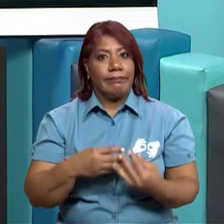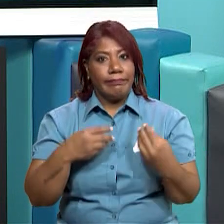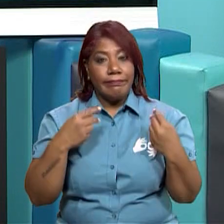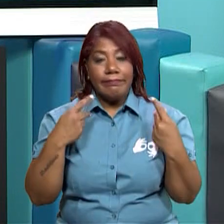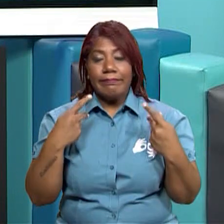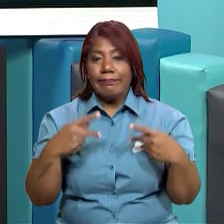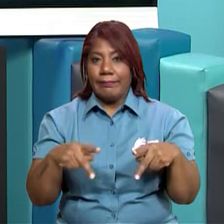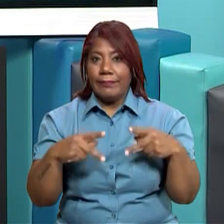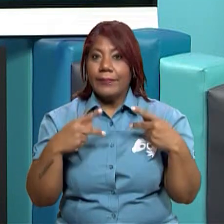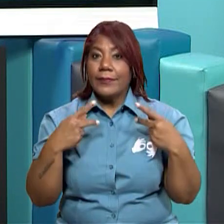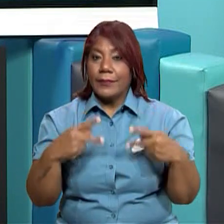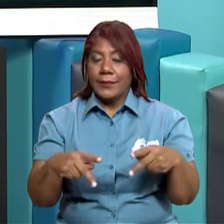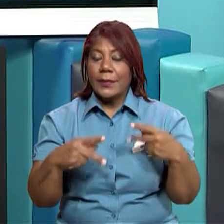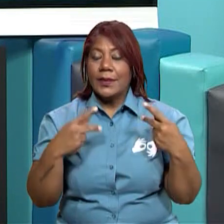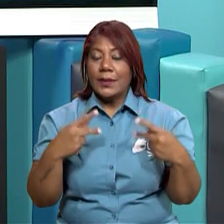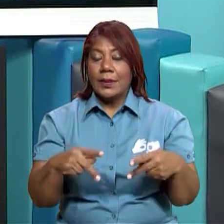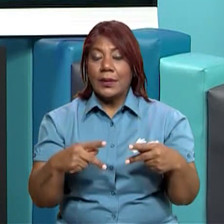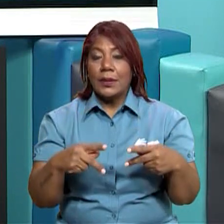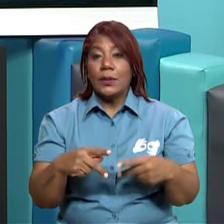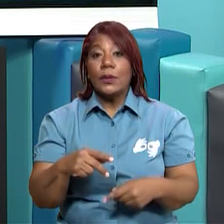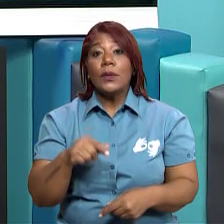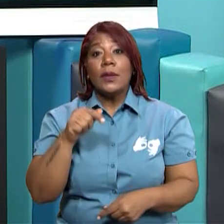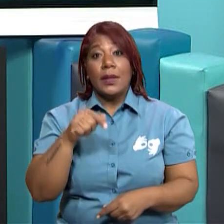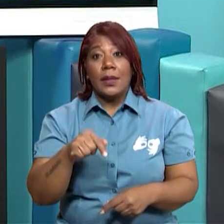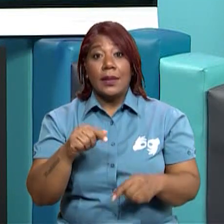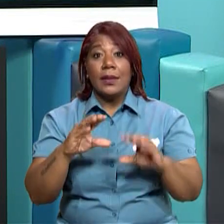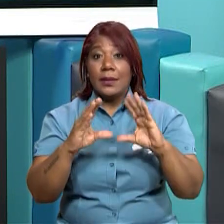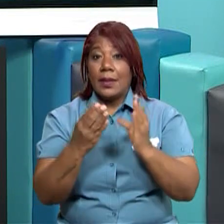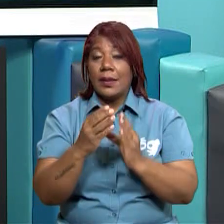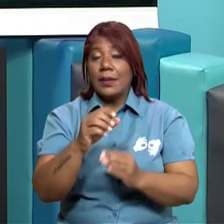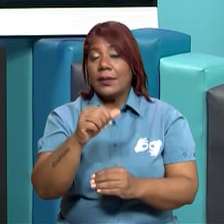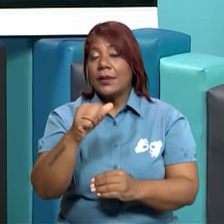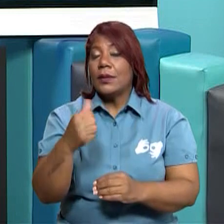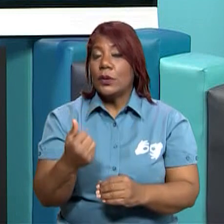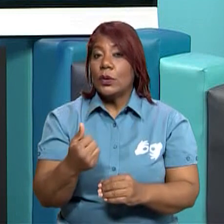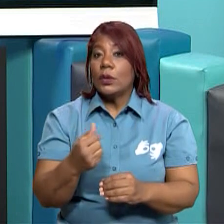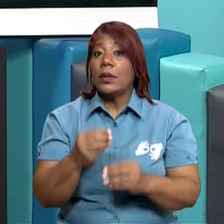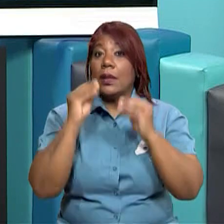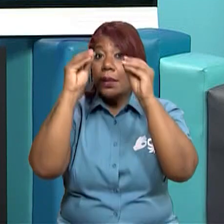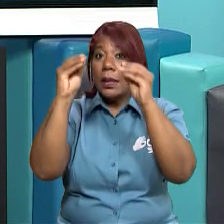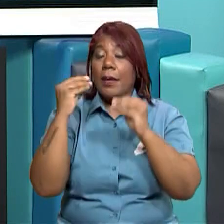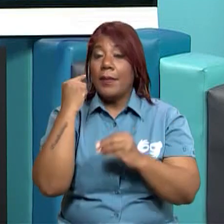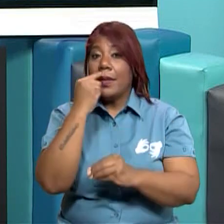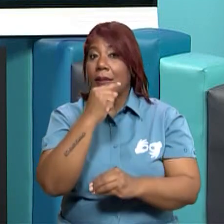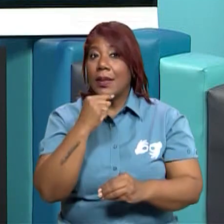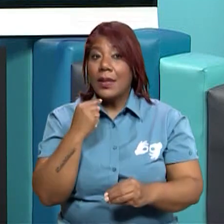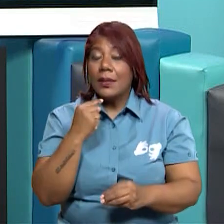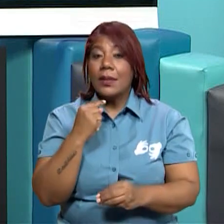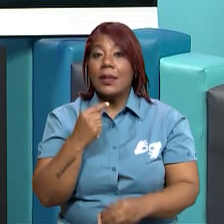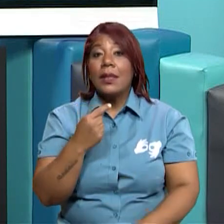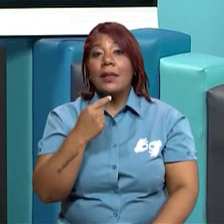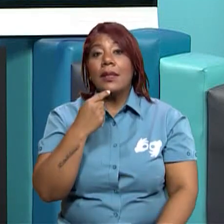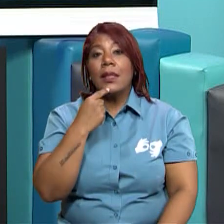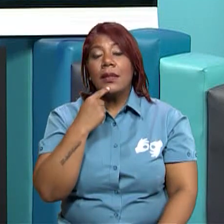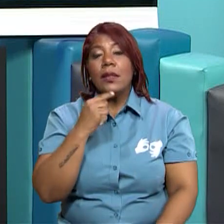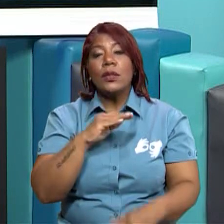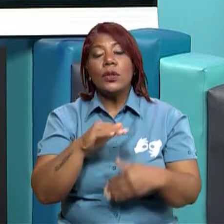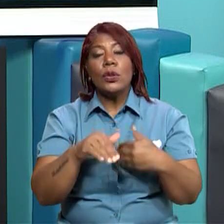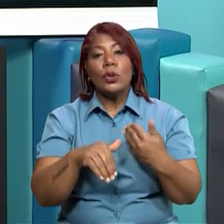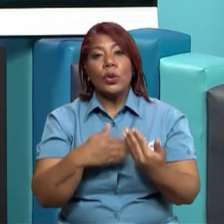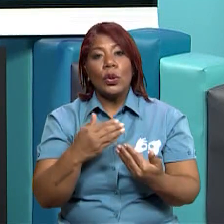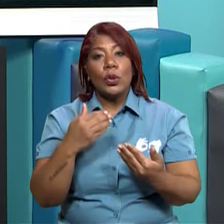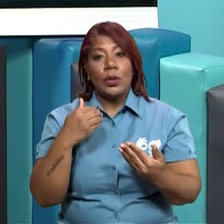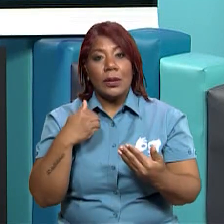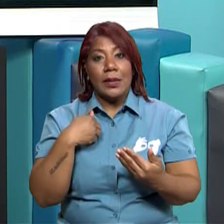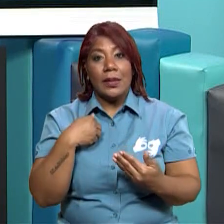ambiental. Recuerda que en esta y en otras clases de ciencias sociales te he dicho que solamente tenemos una sola casa en